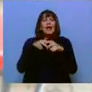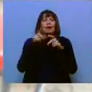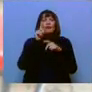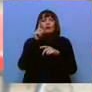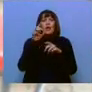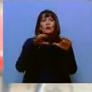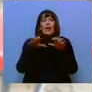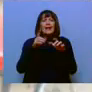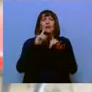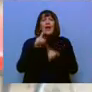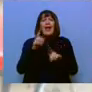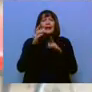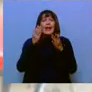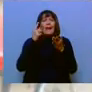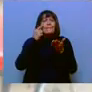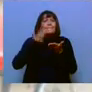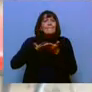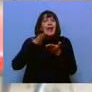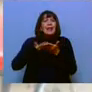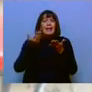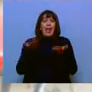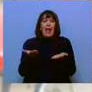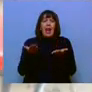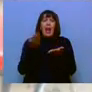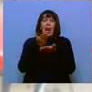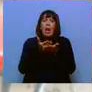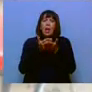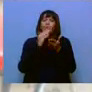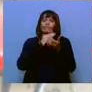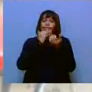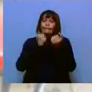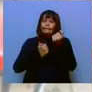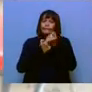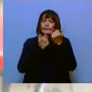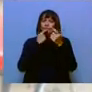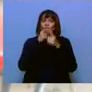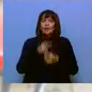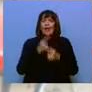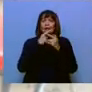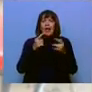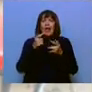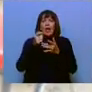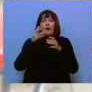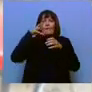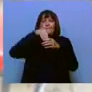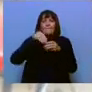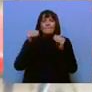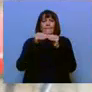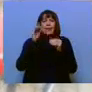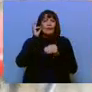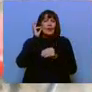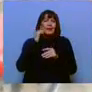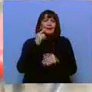una sola acción, hay que plantear algo sostenible y por eso te hablo de la incorporación de más mujeres.